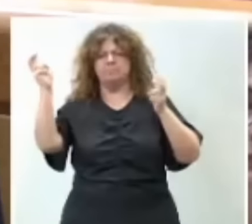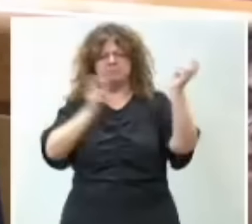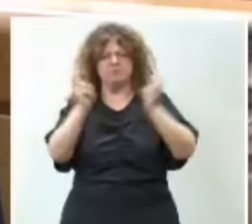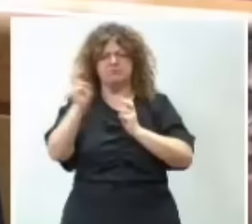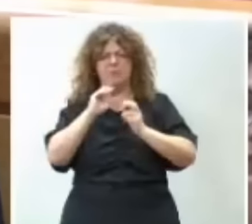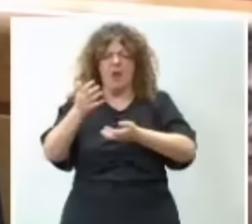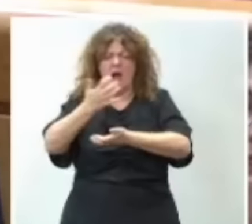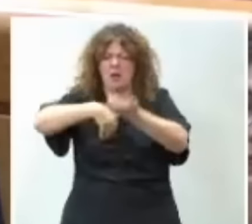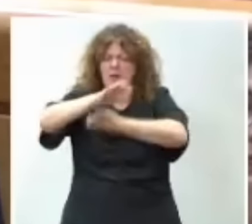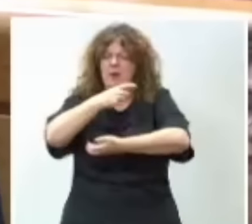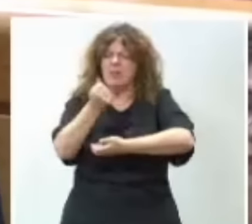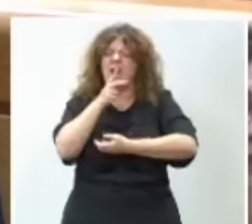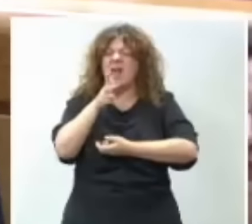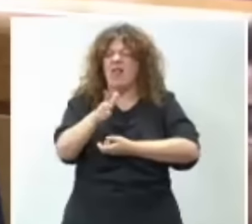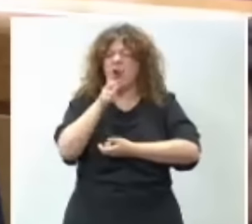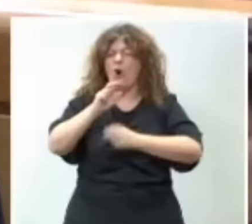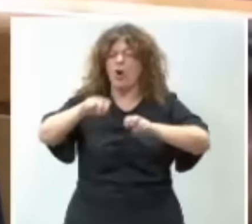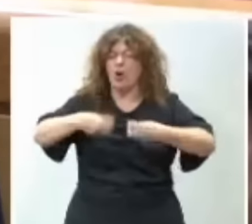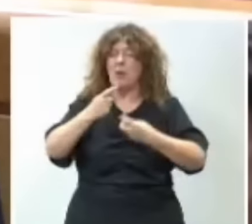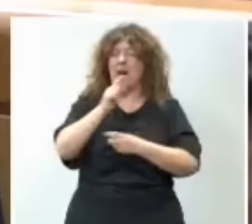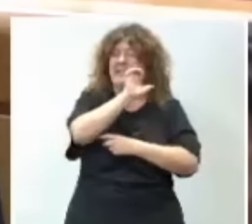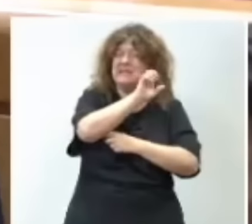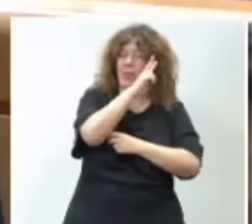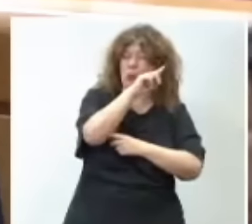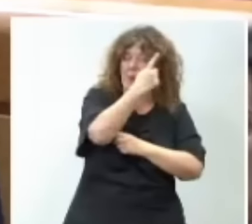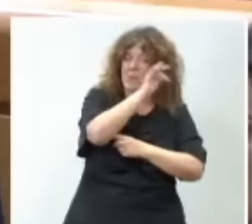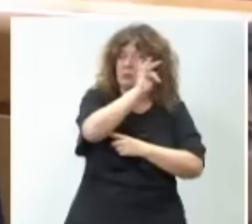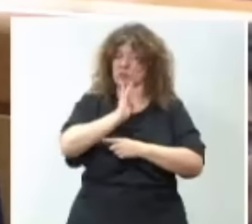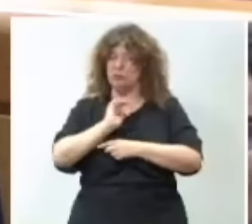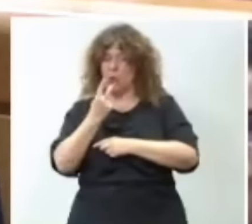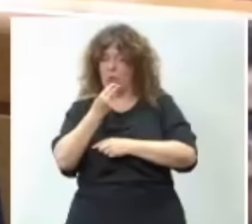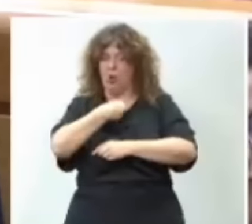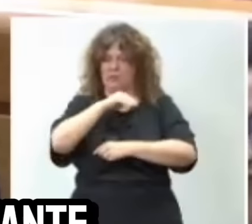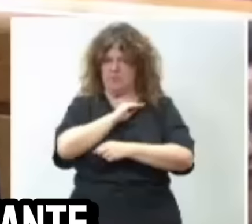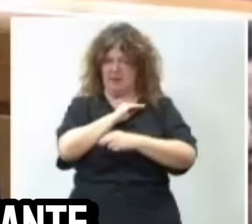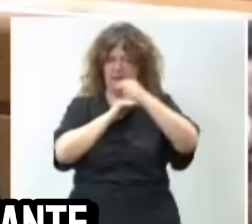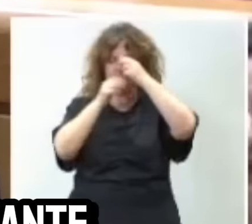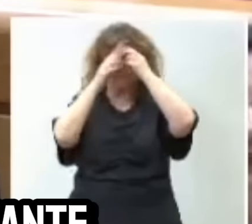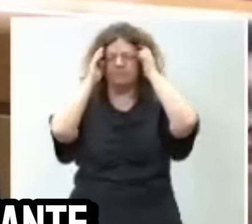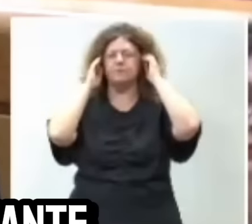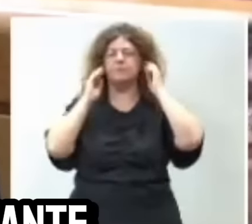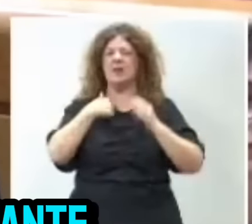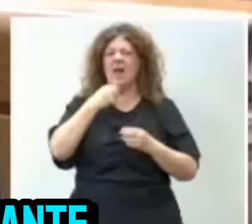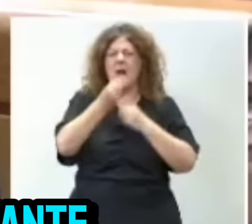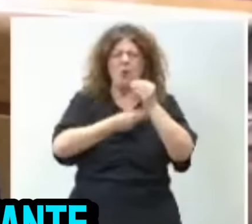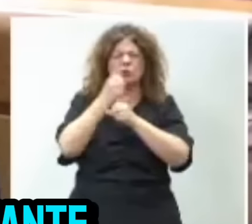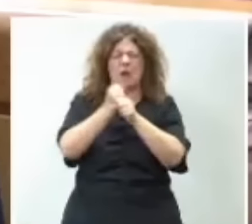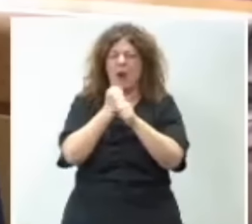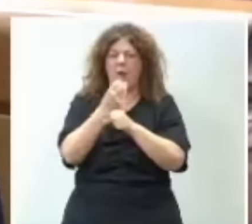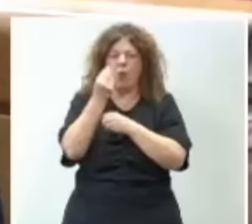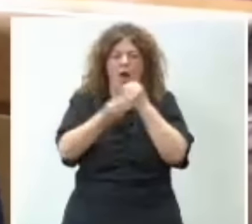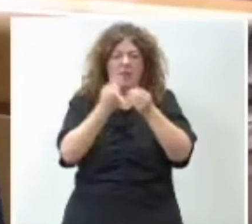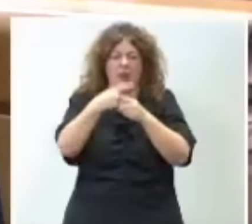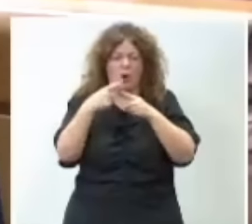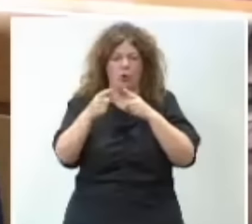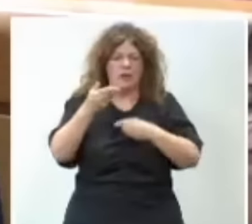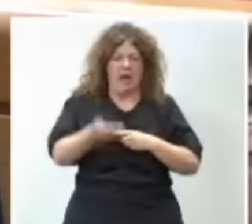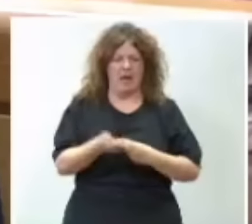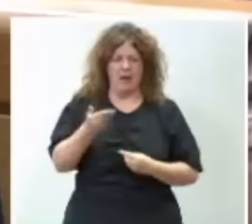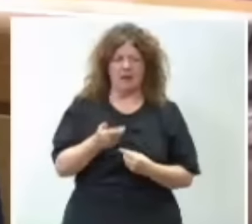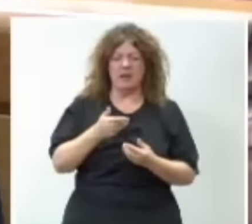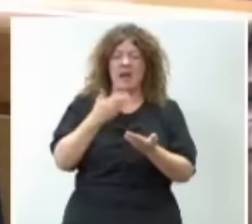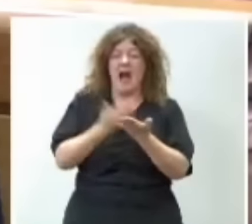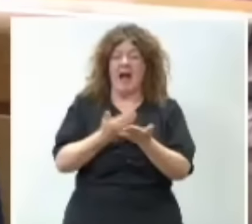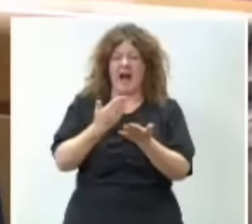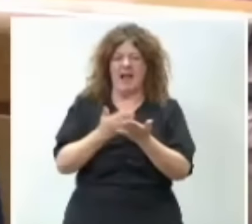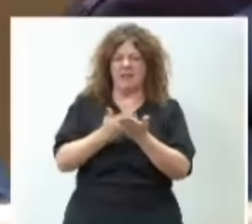materia de hidrógeno renovable después de Estados Unidos. Y hemos trabajado contra el reloj para hacer algo extraordinariamente importante, que es garantizar la